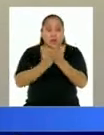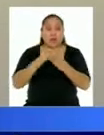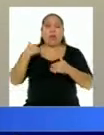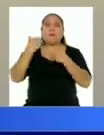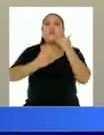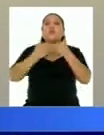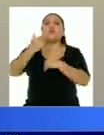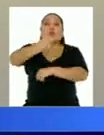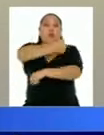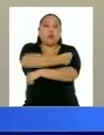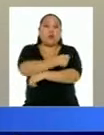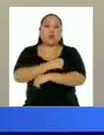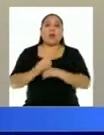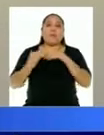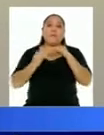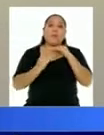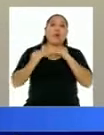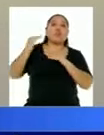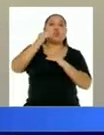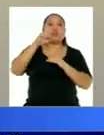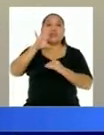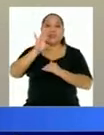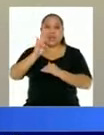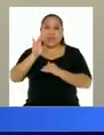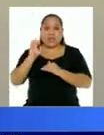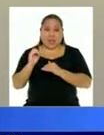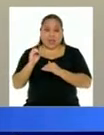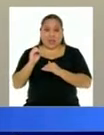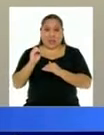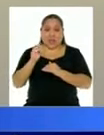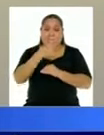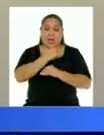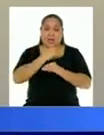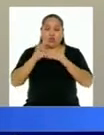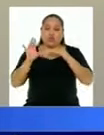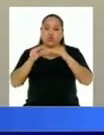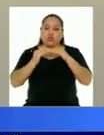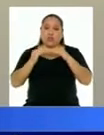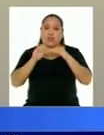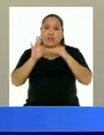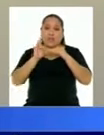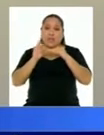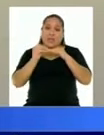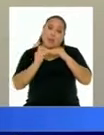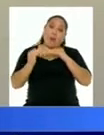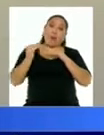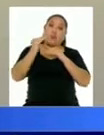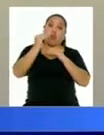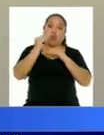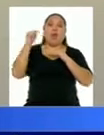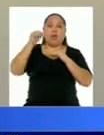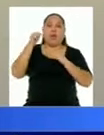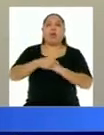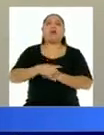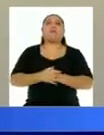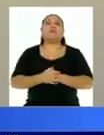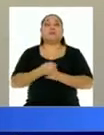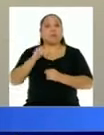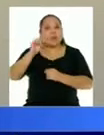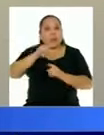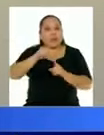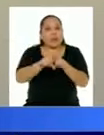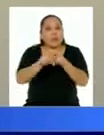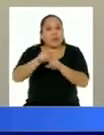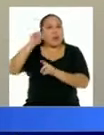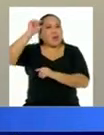a personas mayores de 70 años. Algo que es muy importante reiterar siempre es que hay que recordar que la